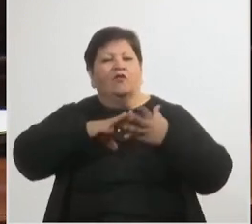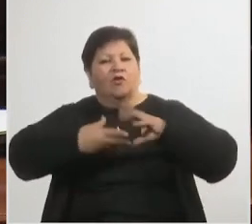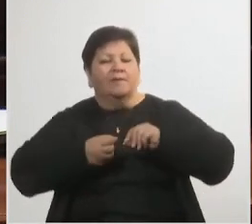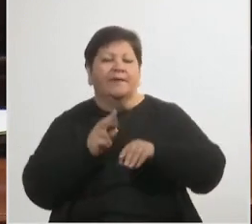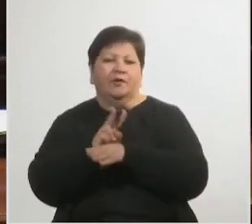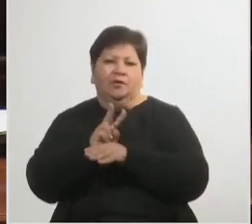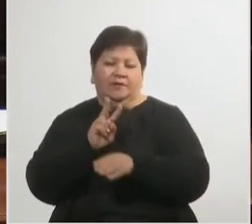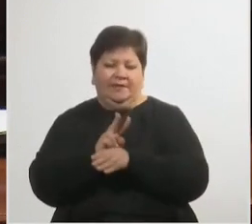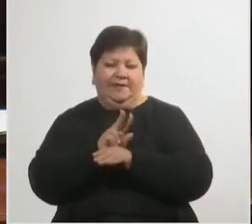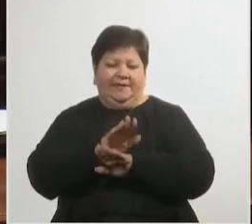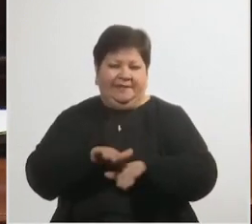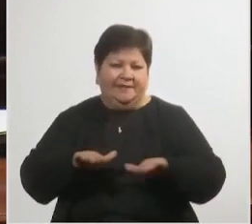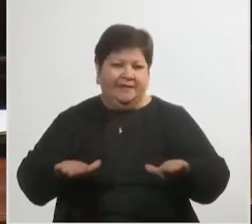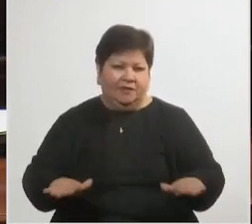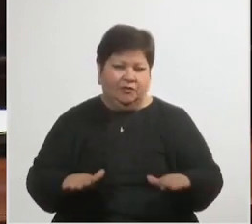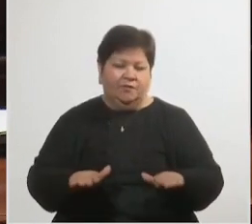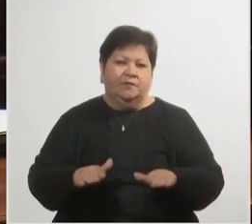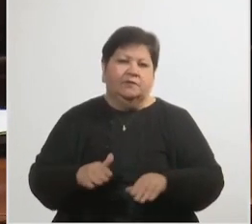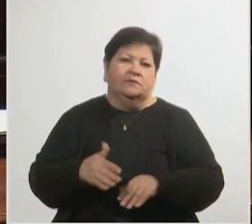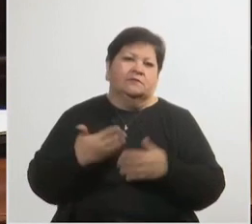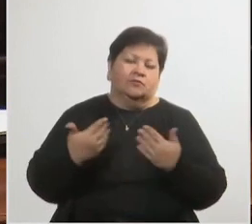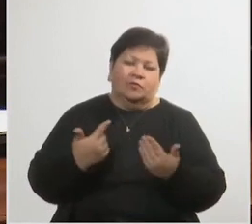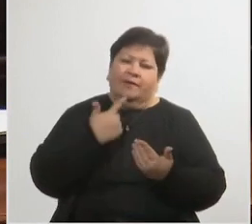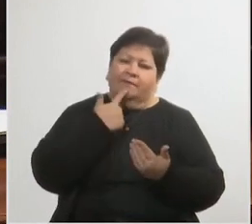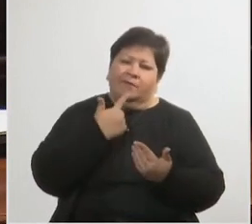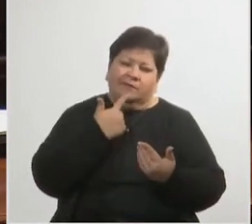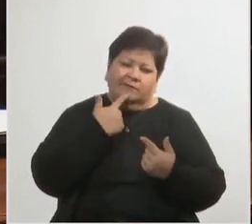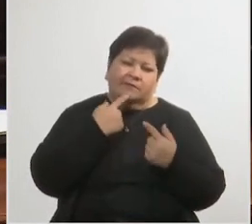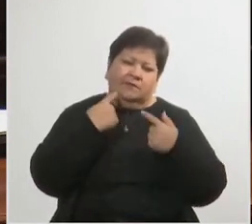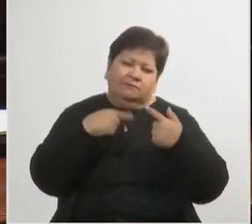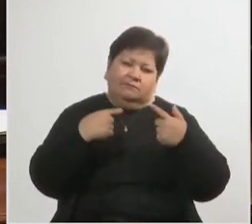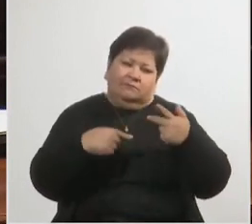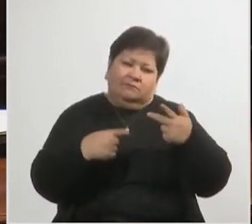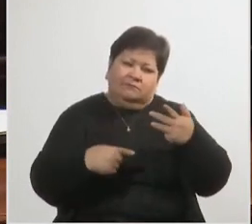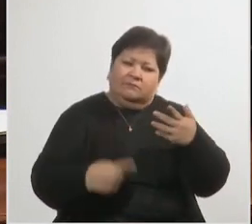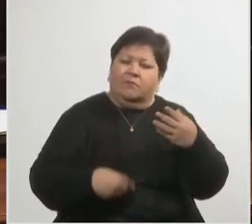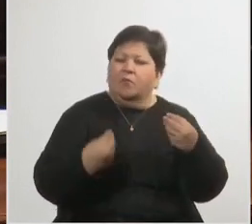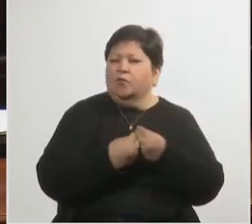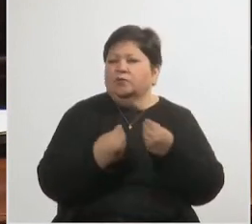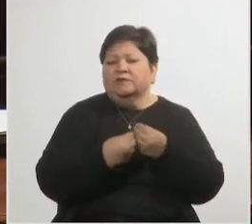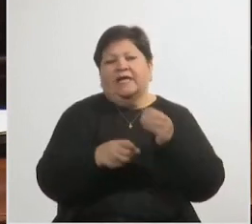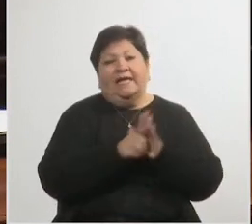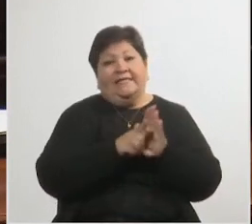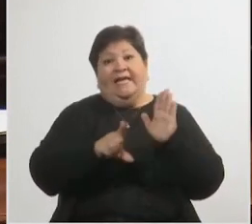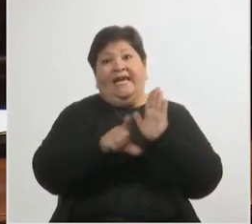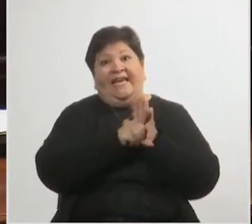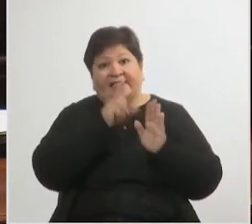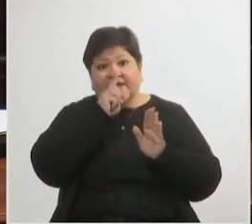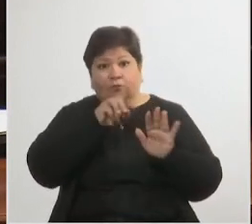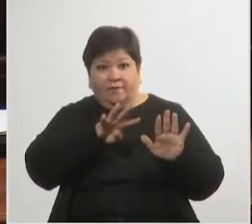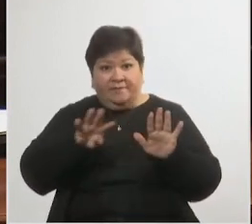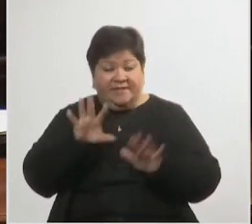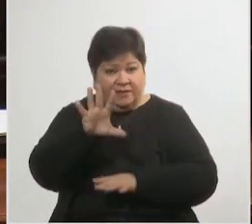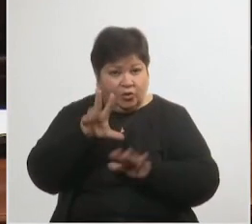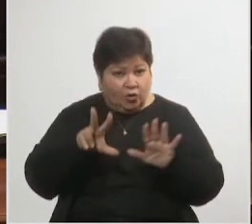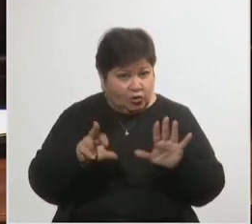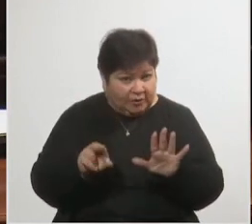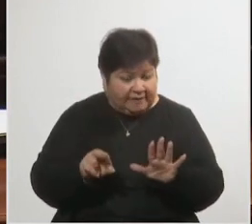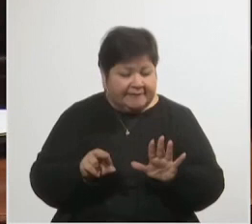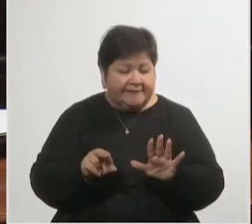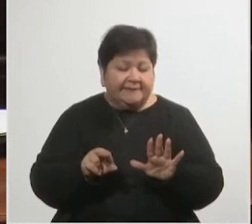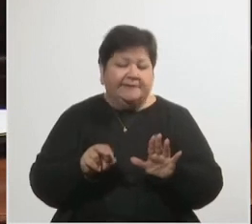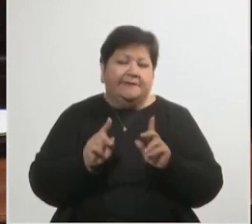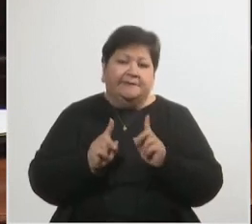que han tenido un largo rosario de leyes a lo largo del tiempo y que esta ley 19.580 en